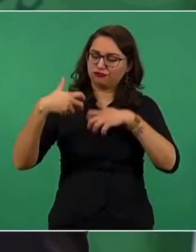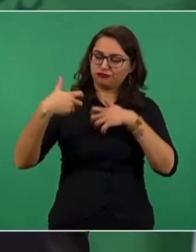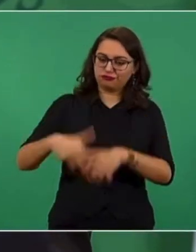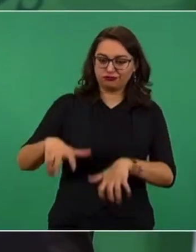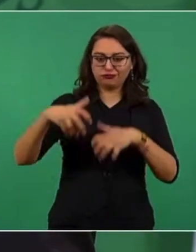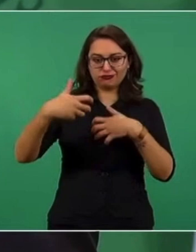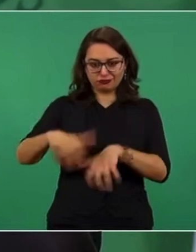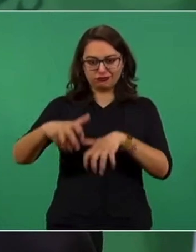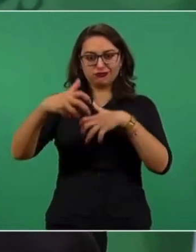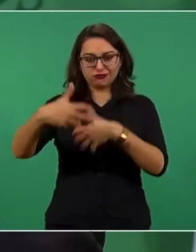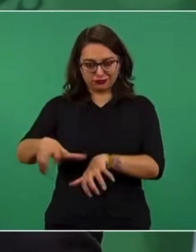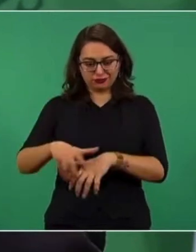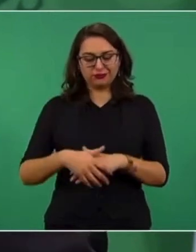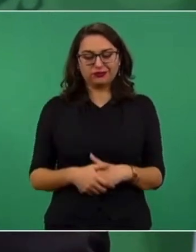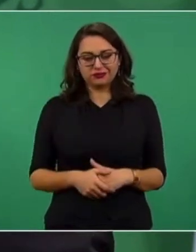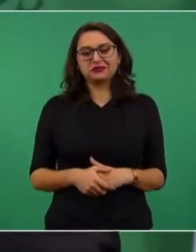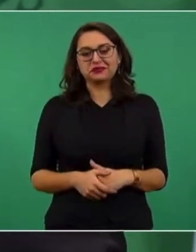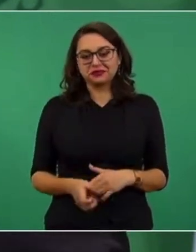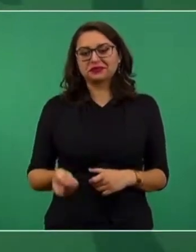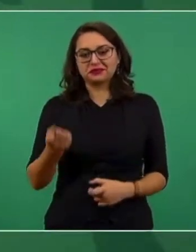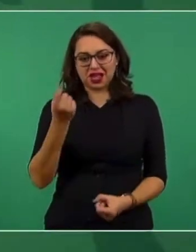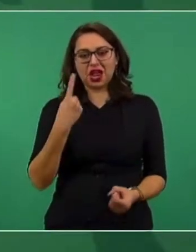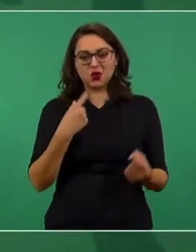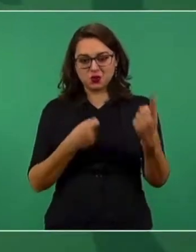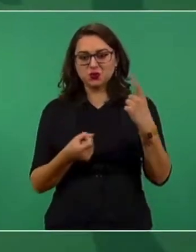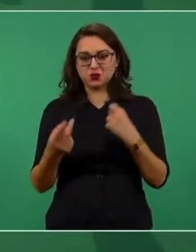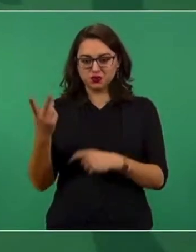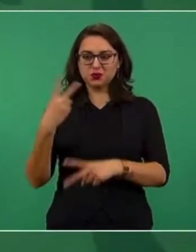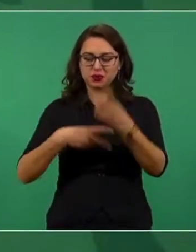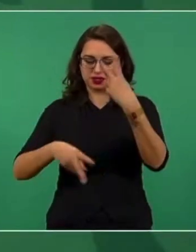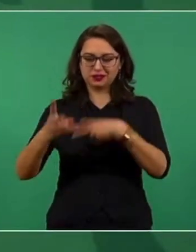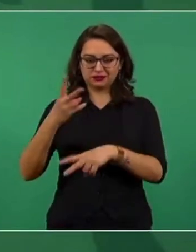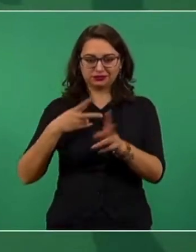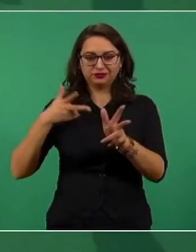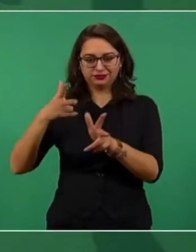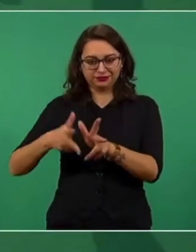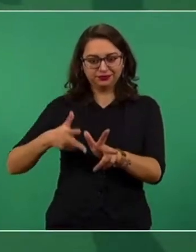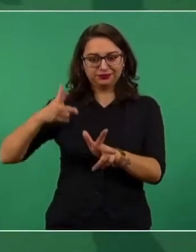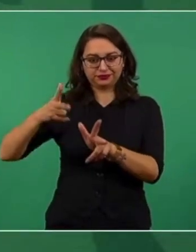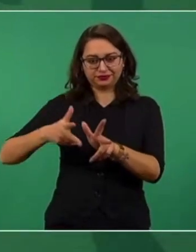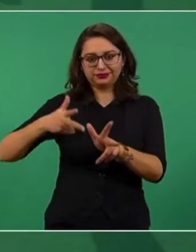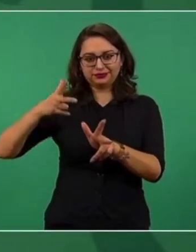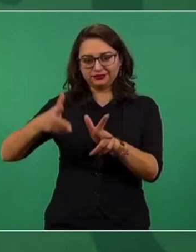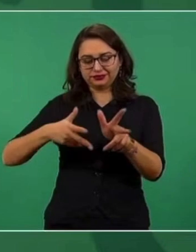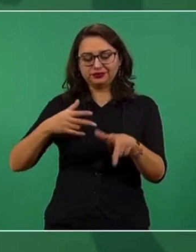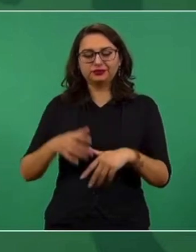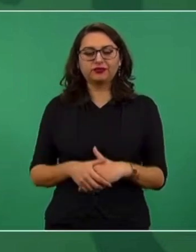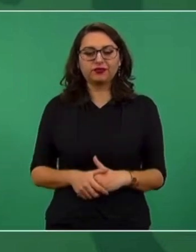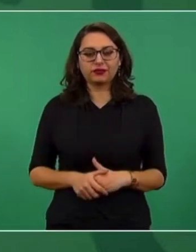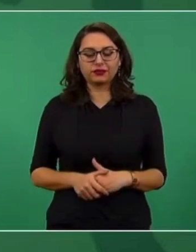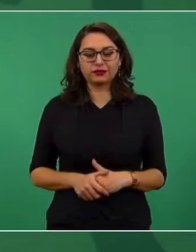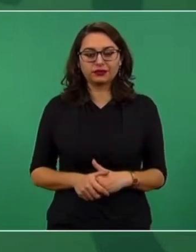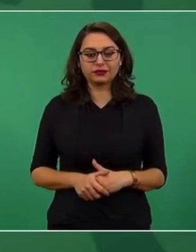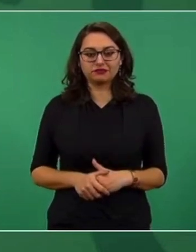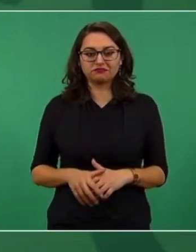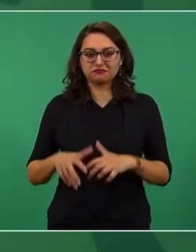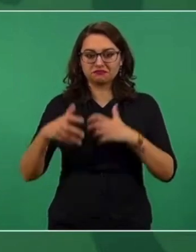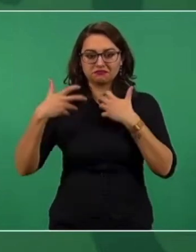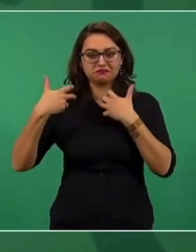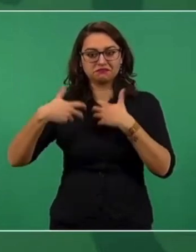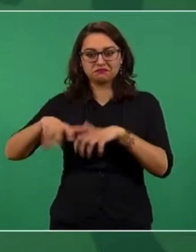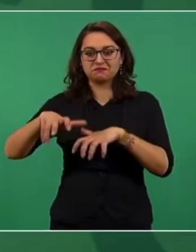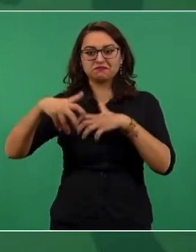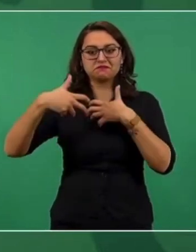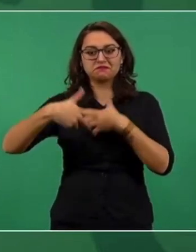Entonces, van a haber algunos vagones de ferrocarril y el desfile va a ser